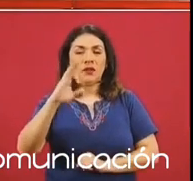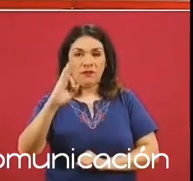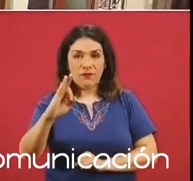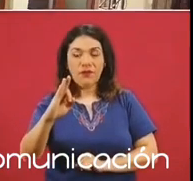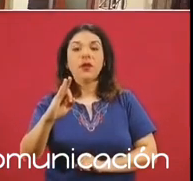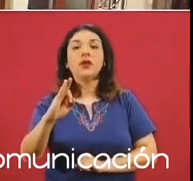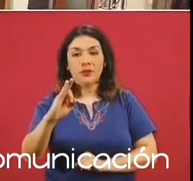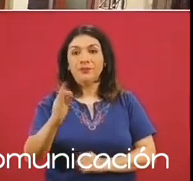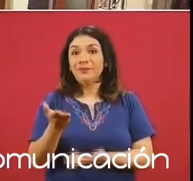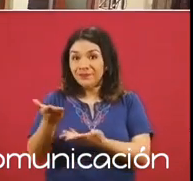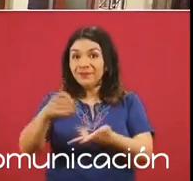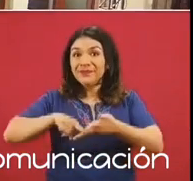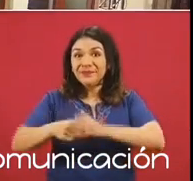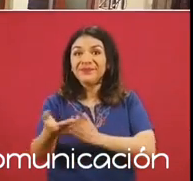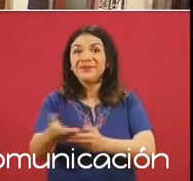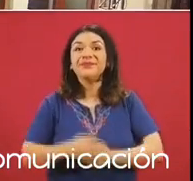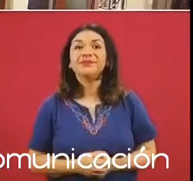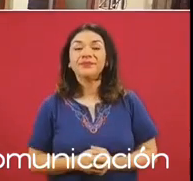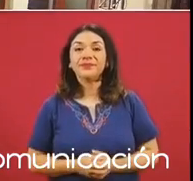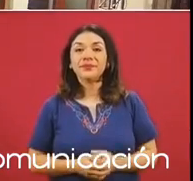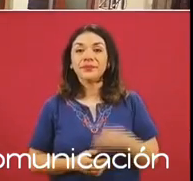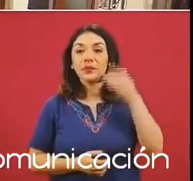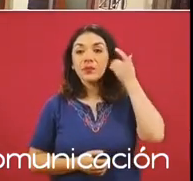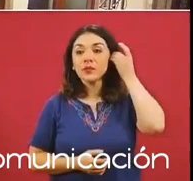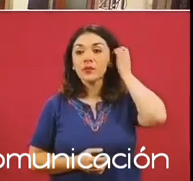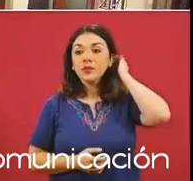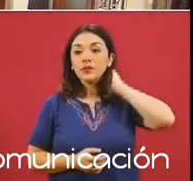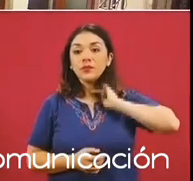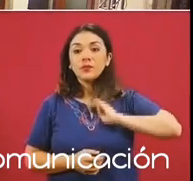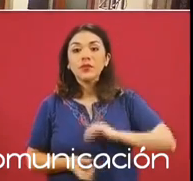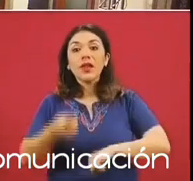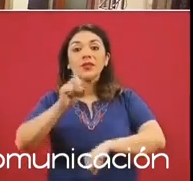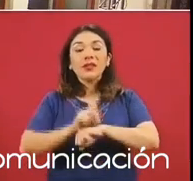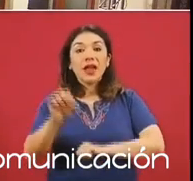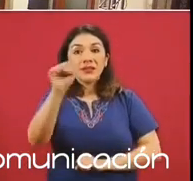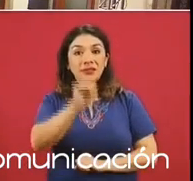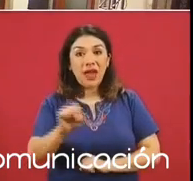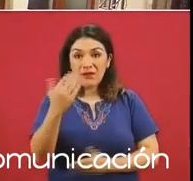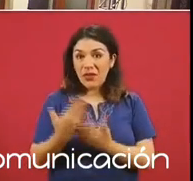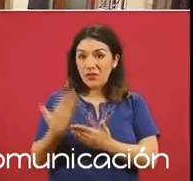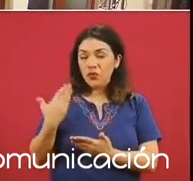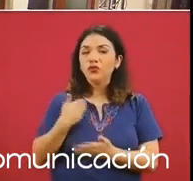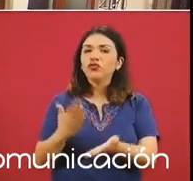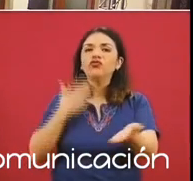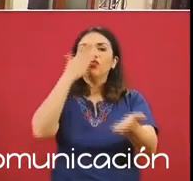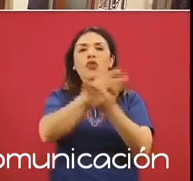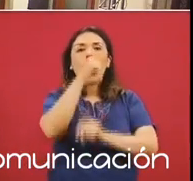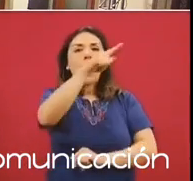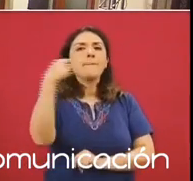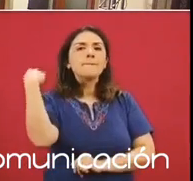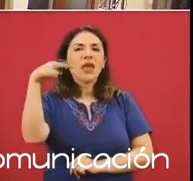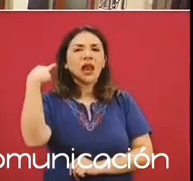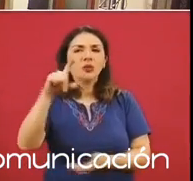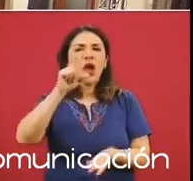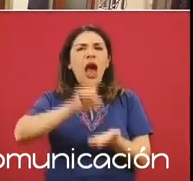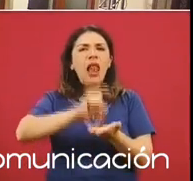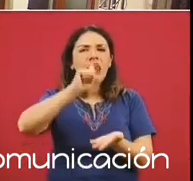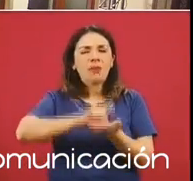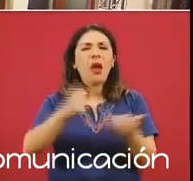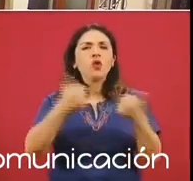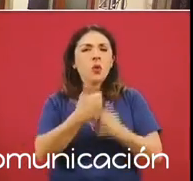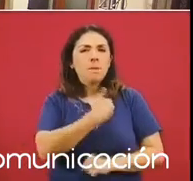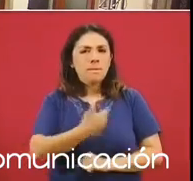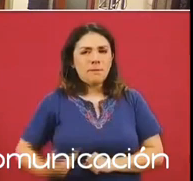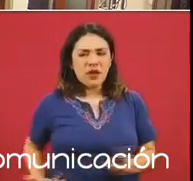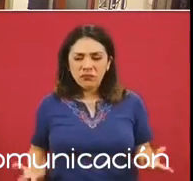Futuro. Adelante. El día sábado estuvimos en Jalapa, Veracruz, presentando con el presidente